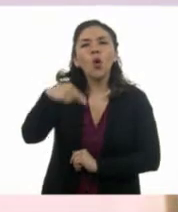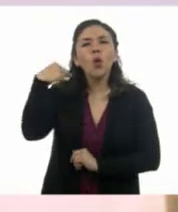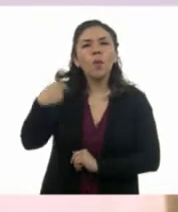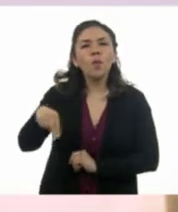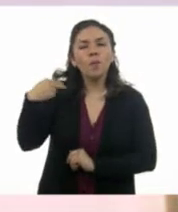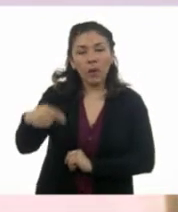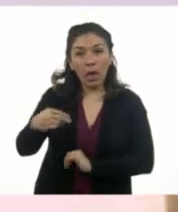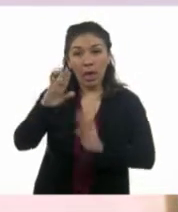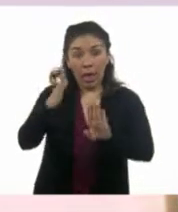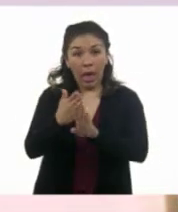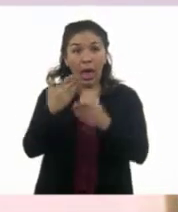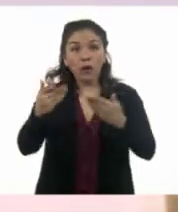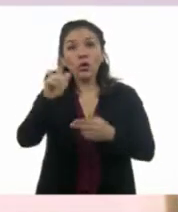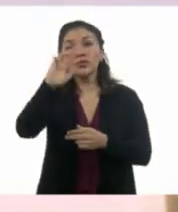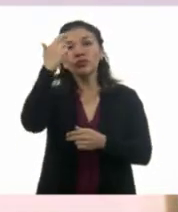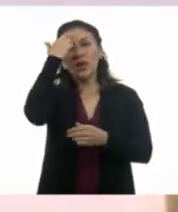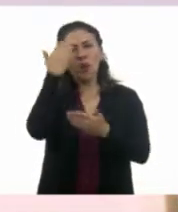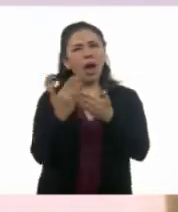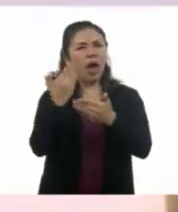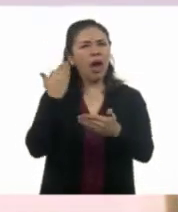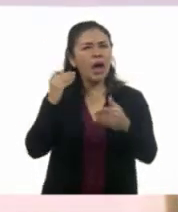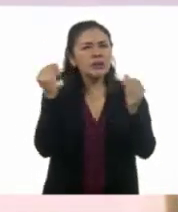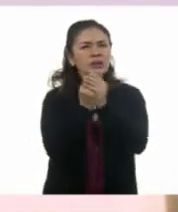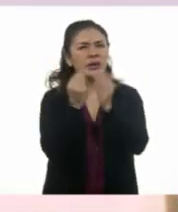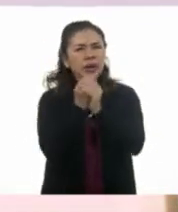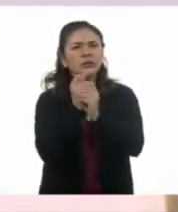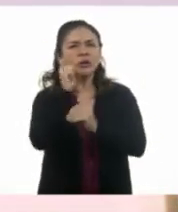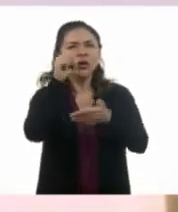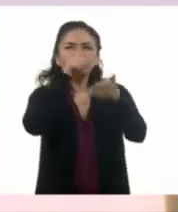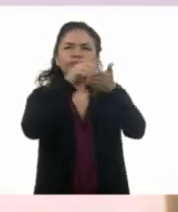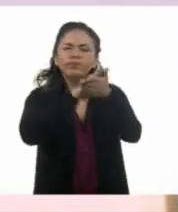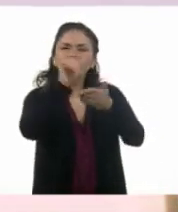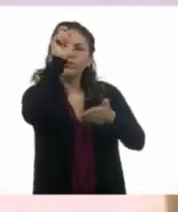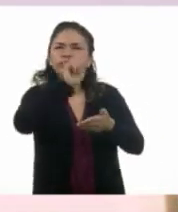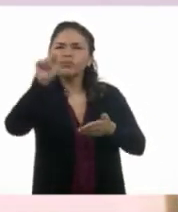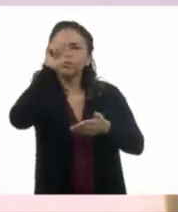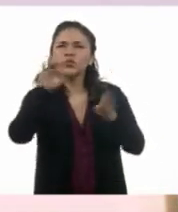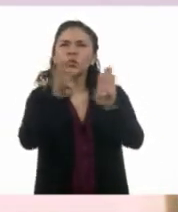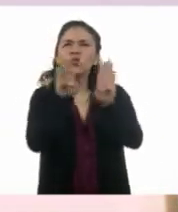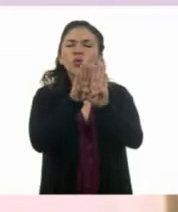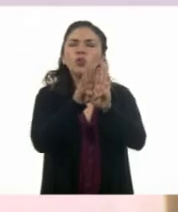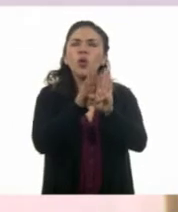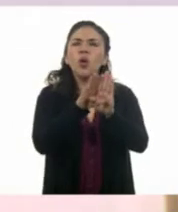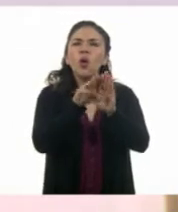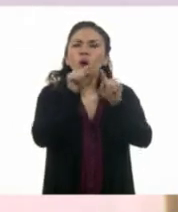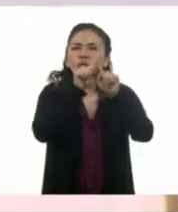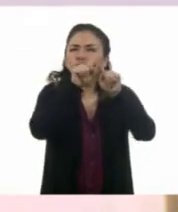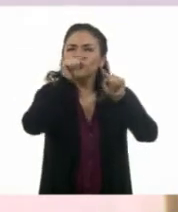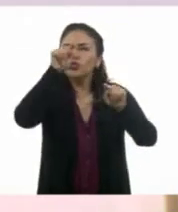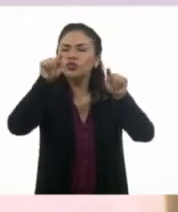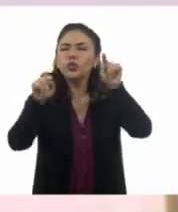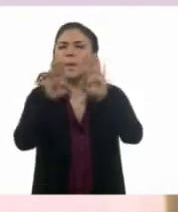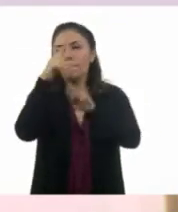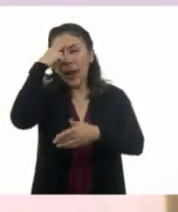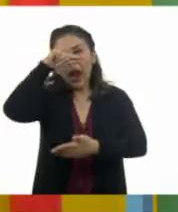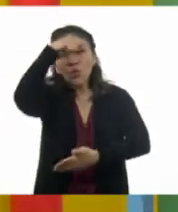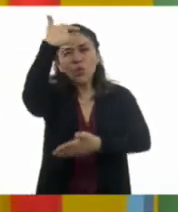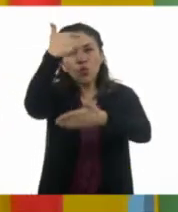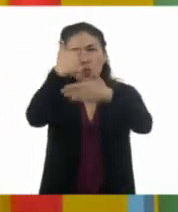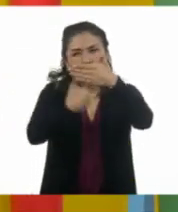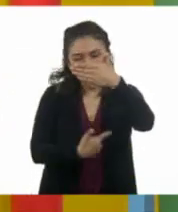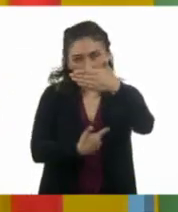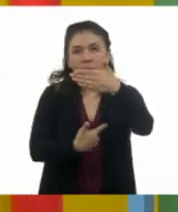pero ahora recuerdas que en la clase anterior anotamos una línea para hacer el conteo. Sí.